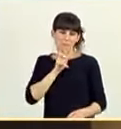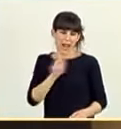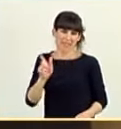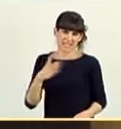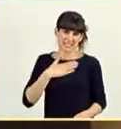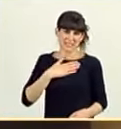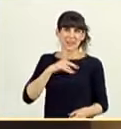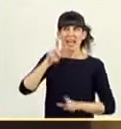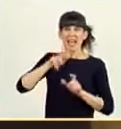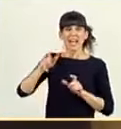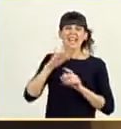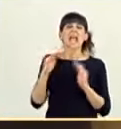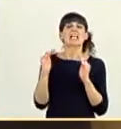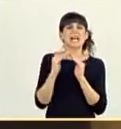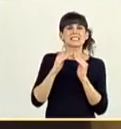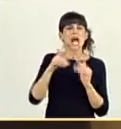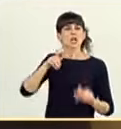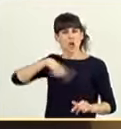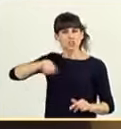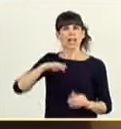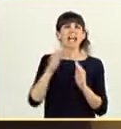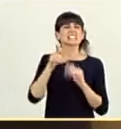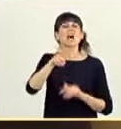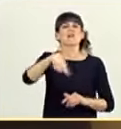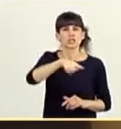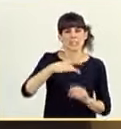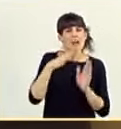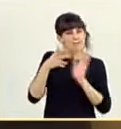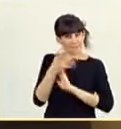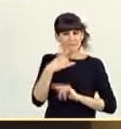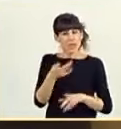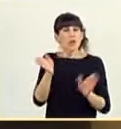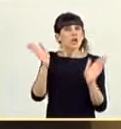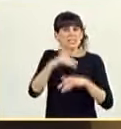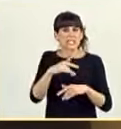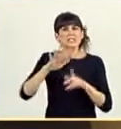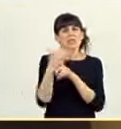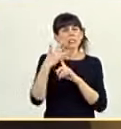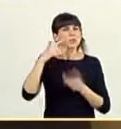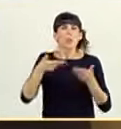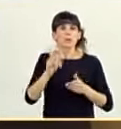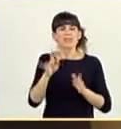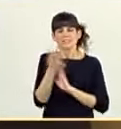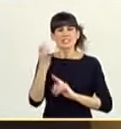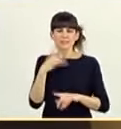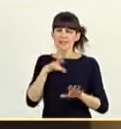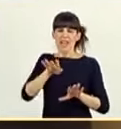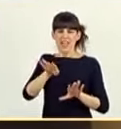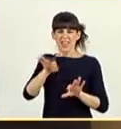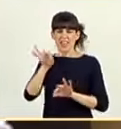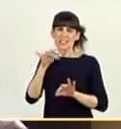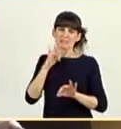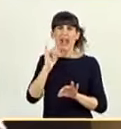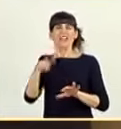de la gente de casa nuestra, casa vostra, que dicen que no existen situaciones injustas. Lo que existen son decisiones